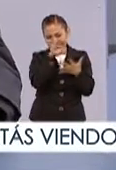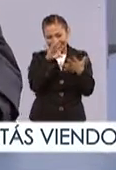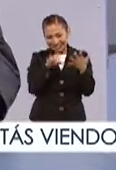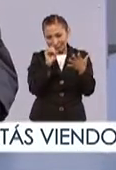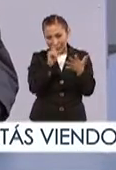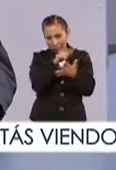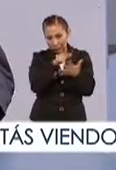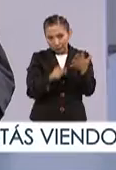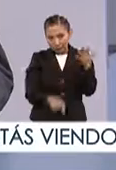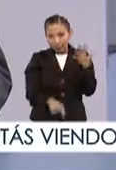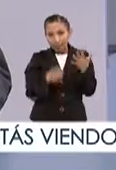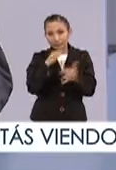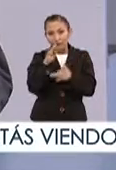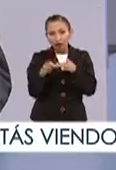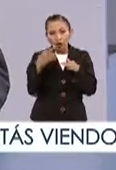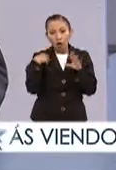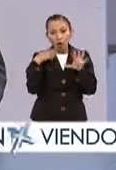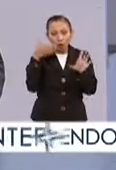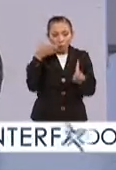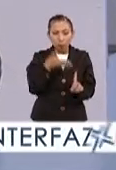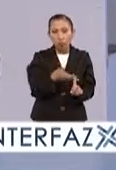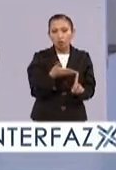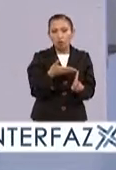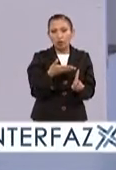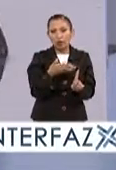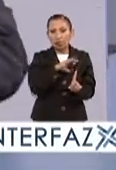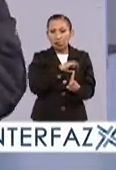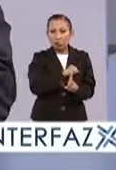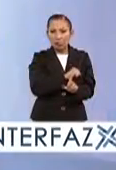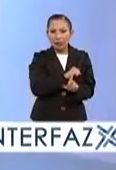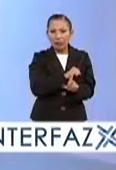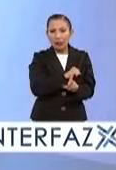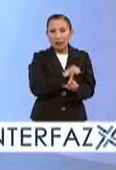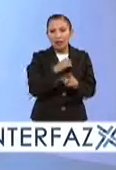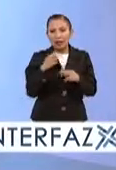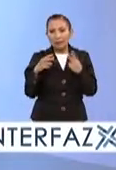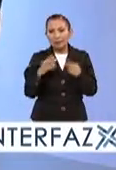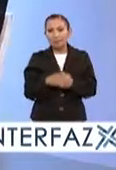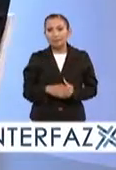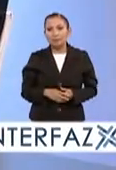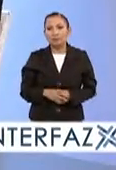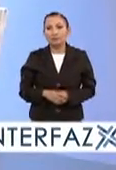mencionar, todos tienen dando una forma muy estructural de la pasión al romantismo. Exacto.